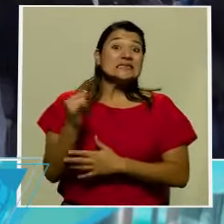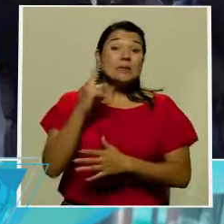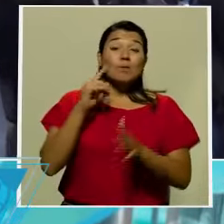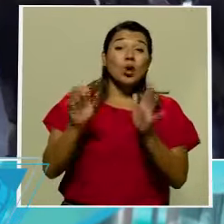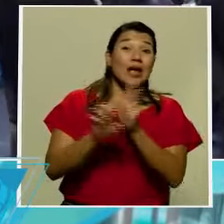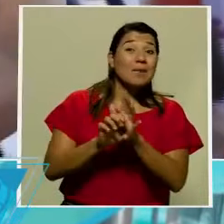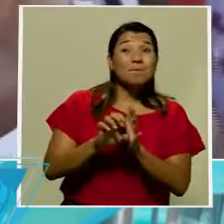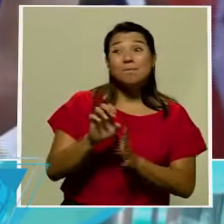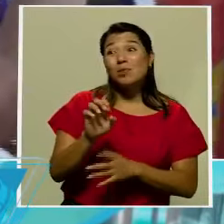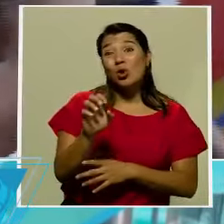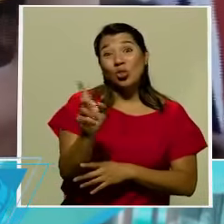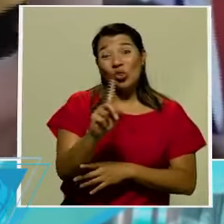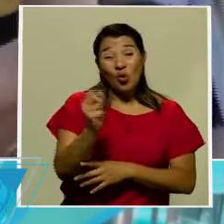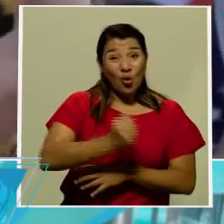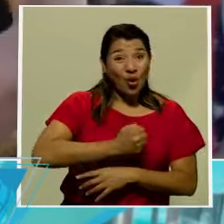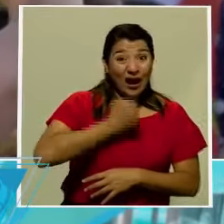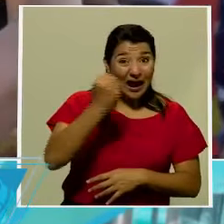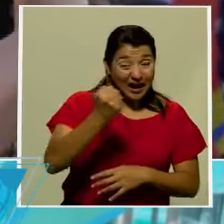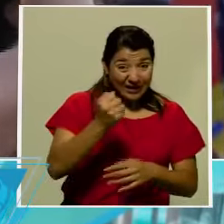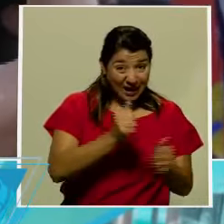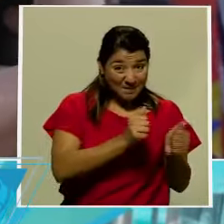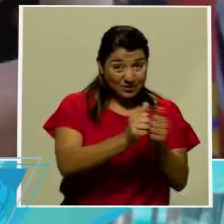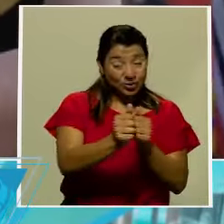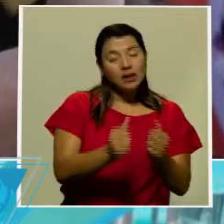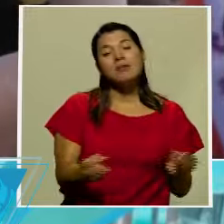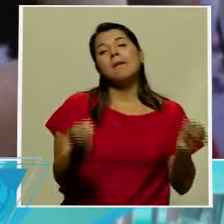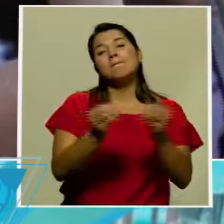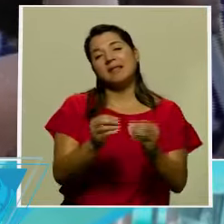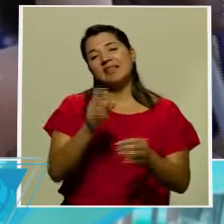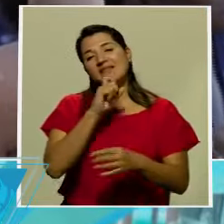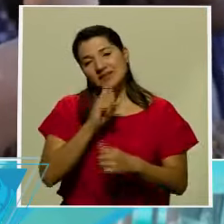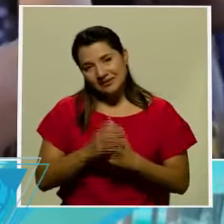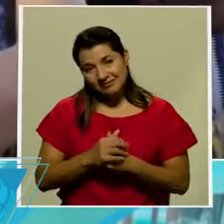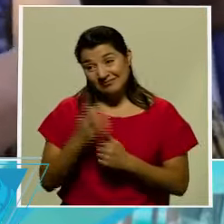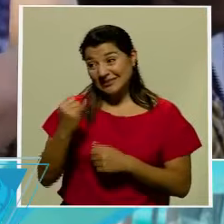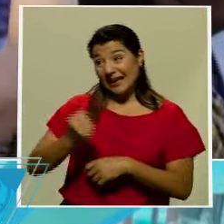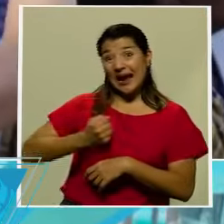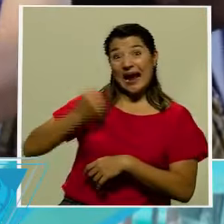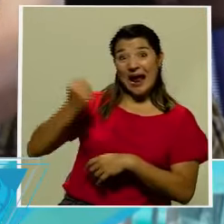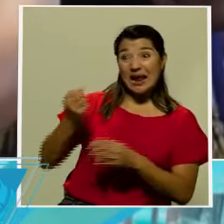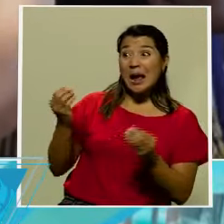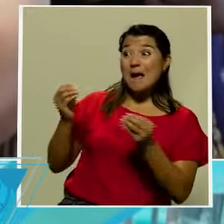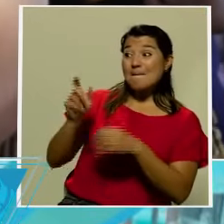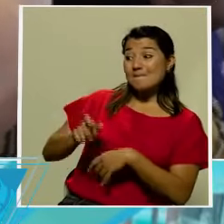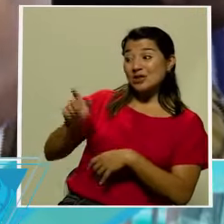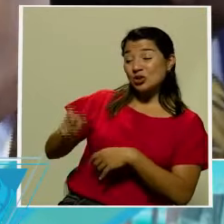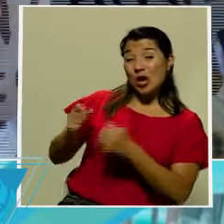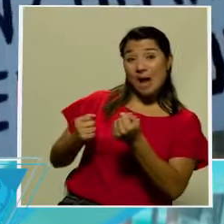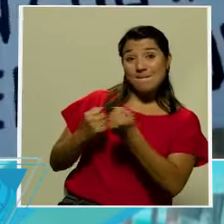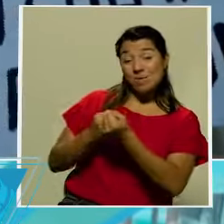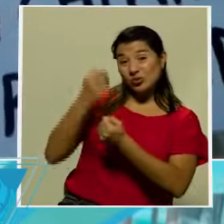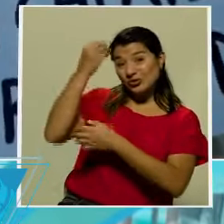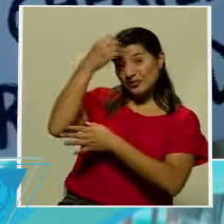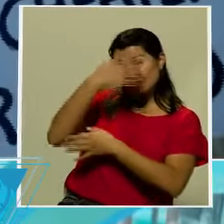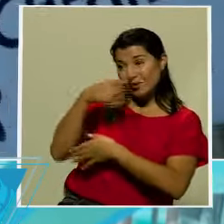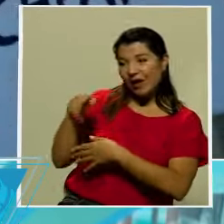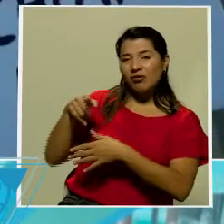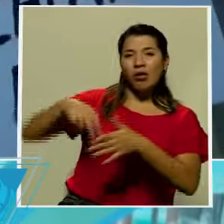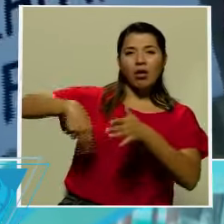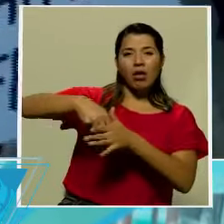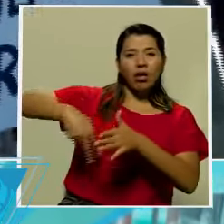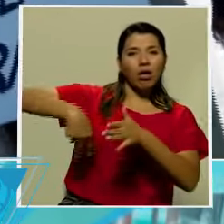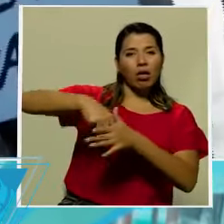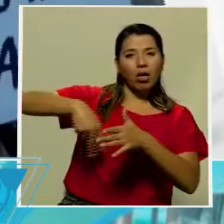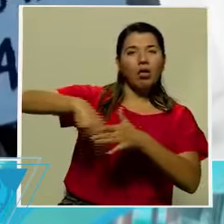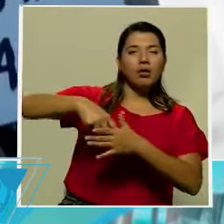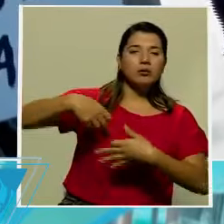habría sido más difícil porque posiblemente los republicanos iban a darle una batalla campal por absolutamente todos los nombramientos, por absolutamente todos los jueces y eso